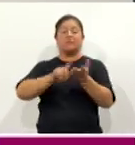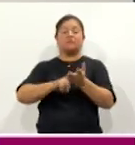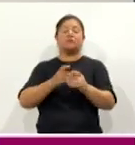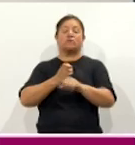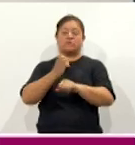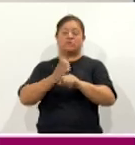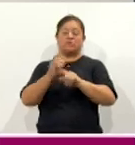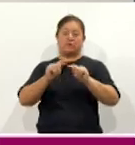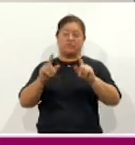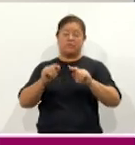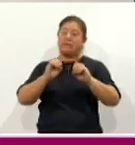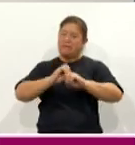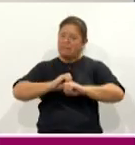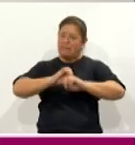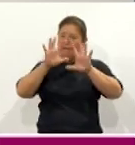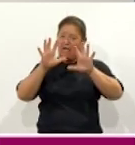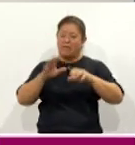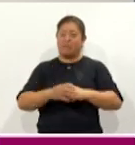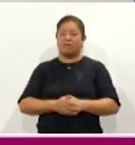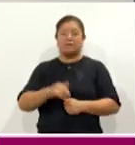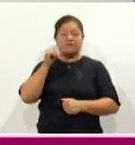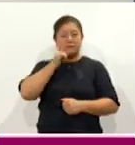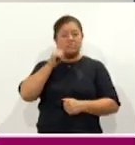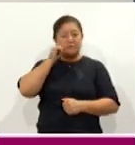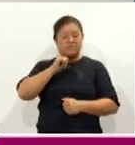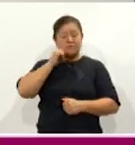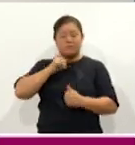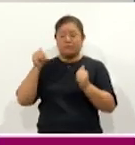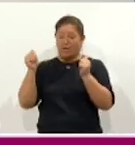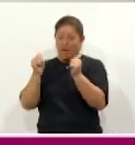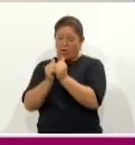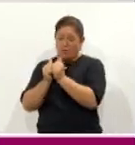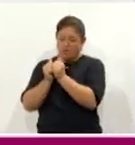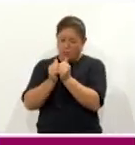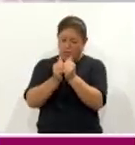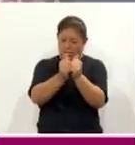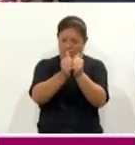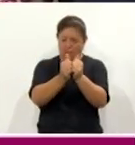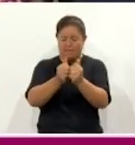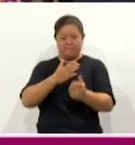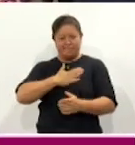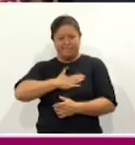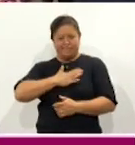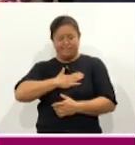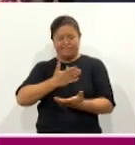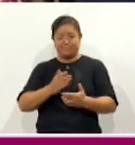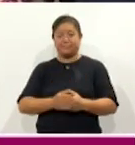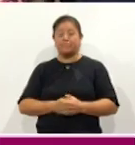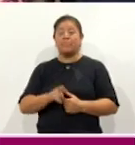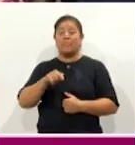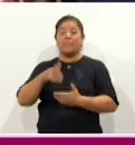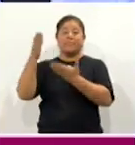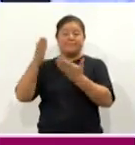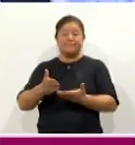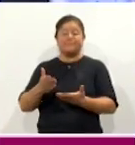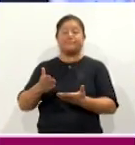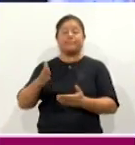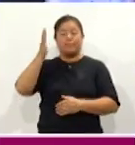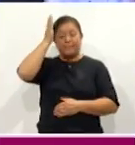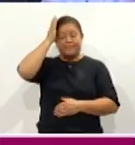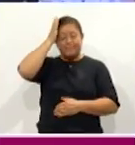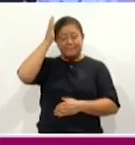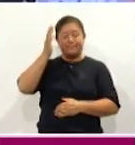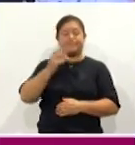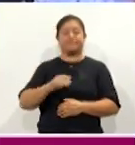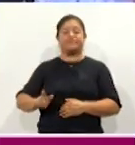Tlaxcala y por supuesto en todo momento brindar el acompañamiento por parte de Ángeles Verdes. A este evento asistieron autoridades de los tres órdenes de